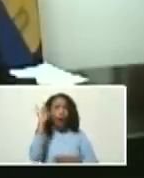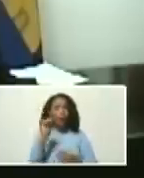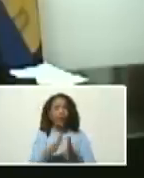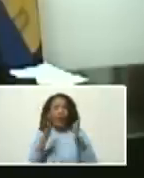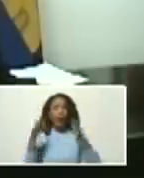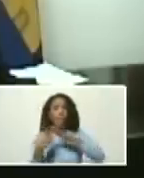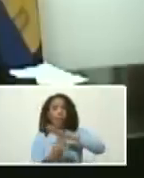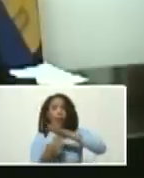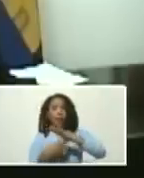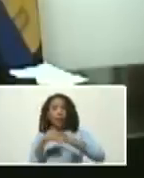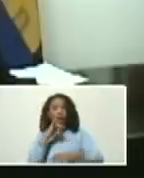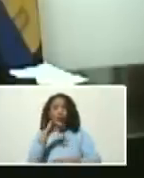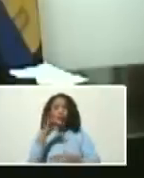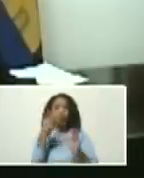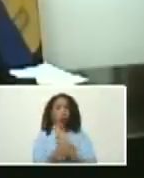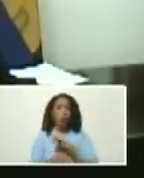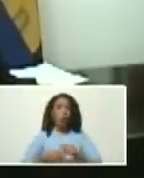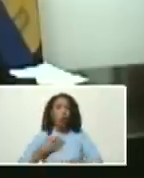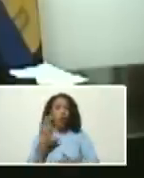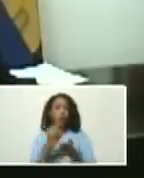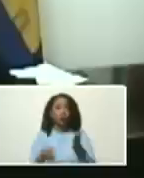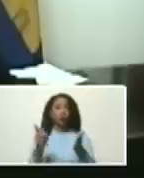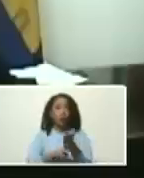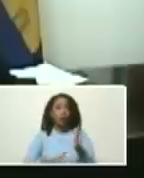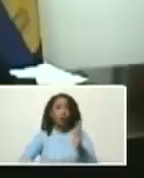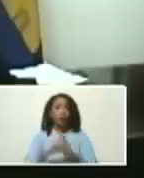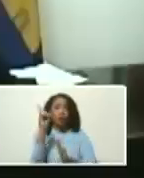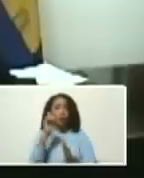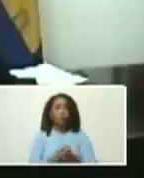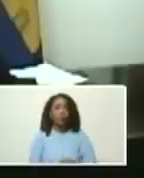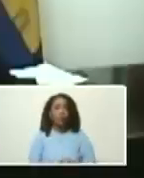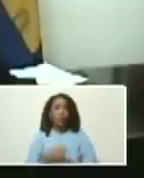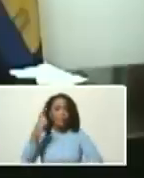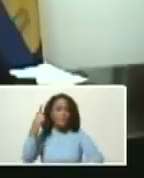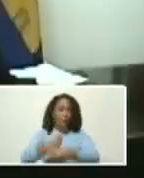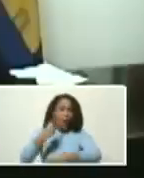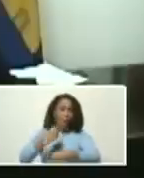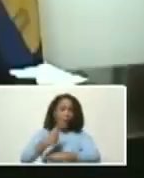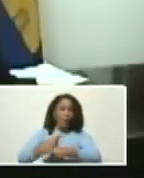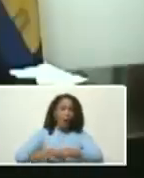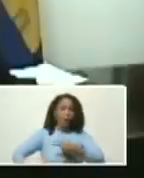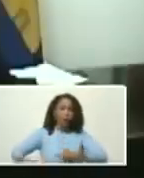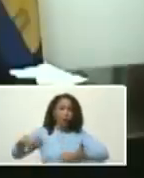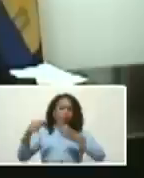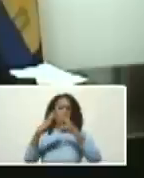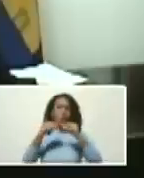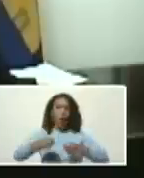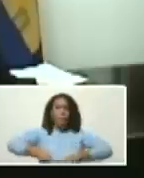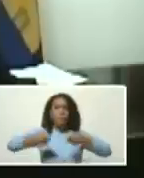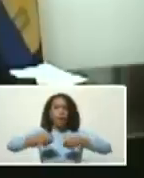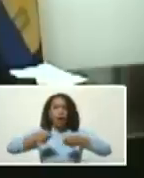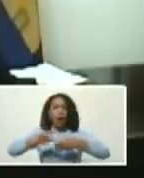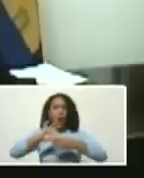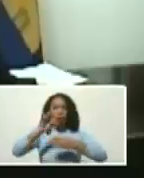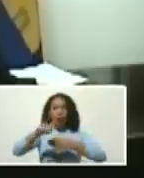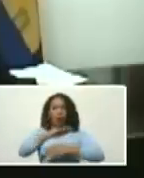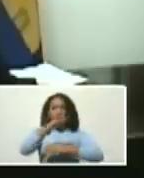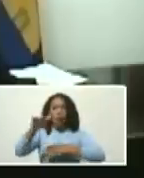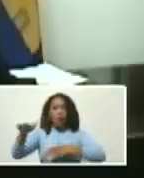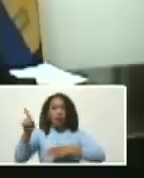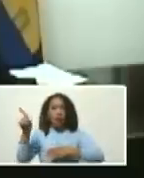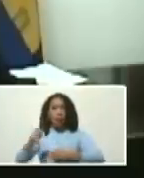para poder repito desarrollarlos y competir con todo el mercado del Caribe que es un mercado